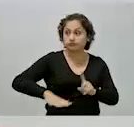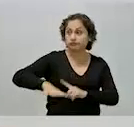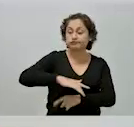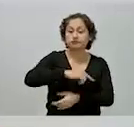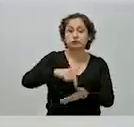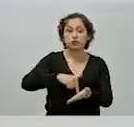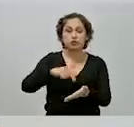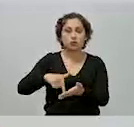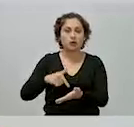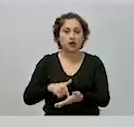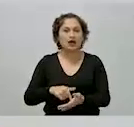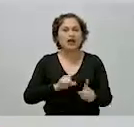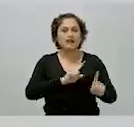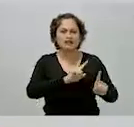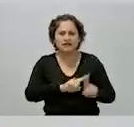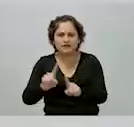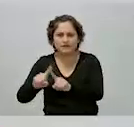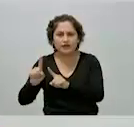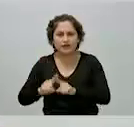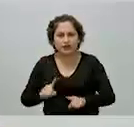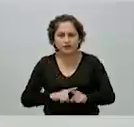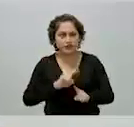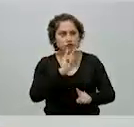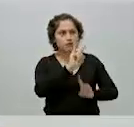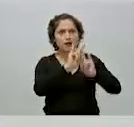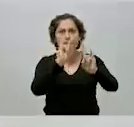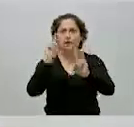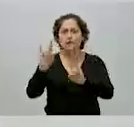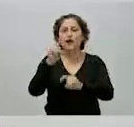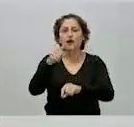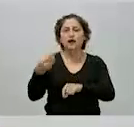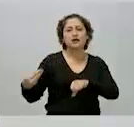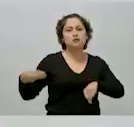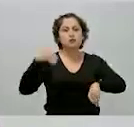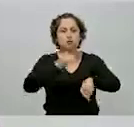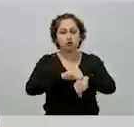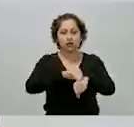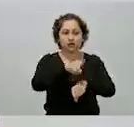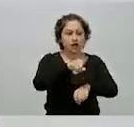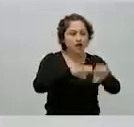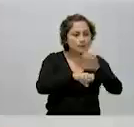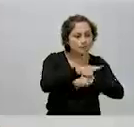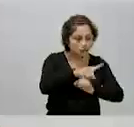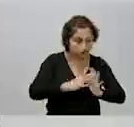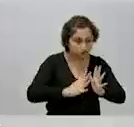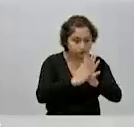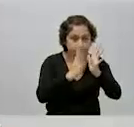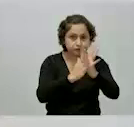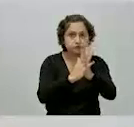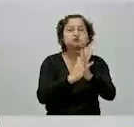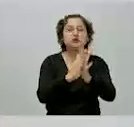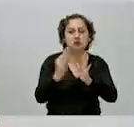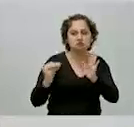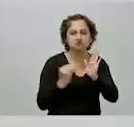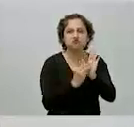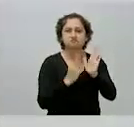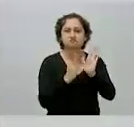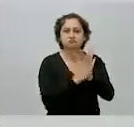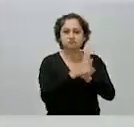todos los casos los nombres de las empresas que participaron en la construcción.